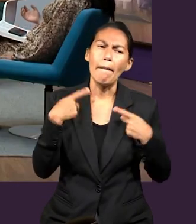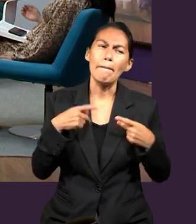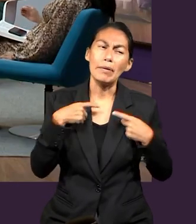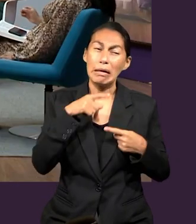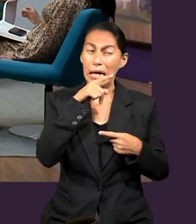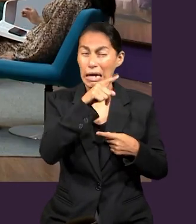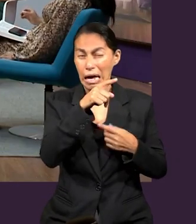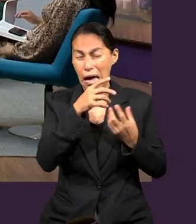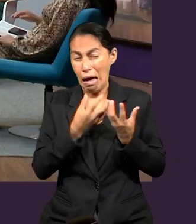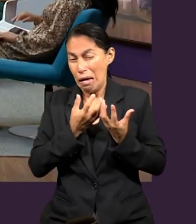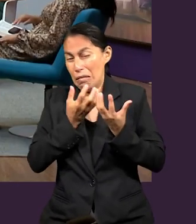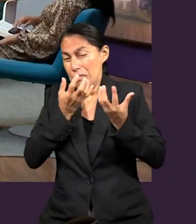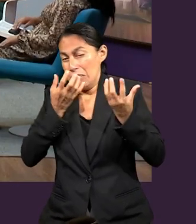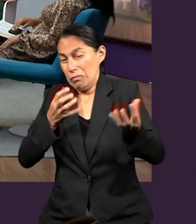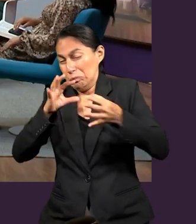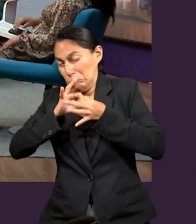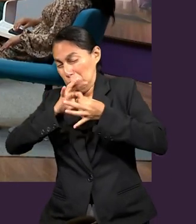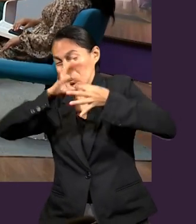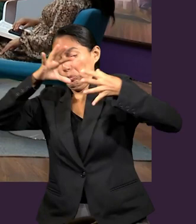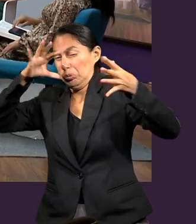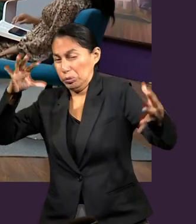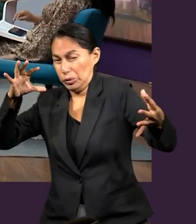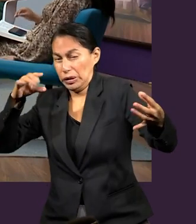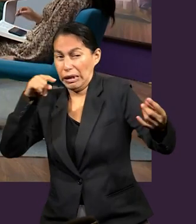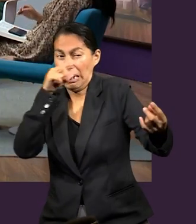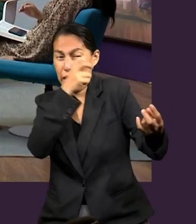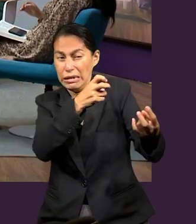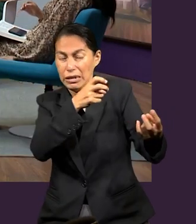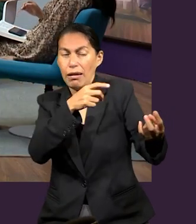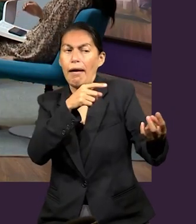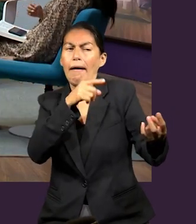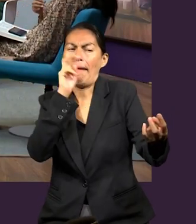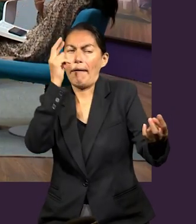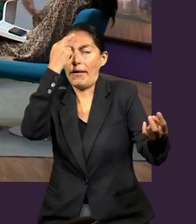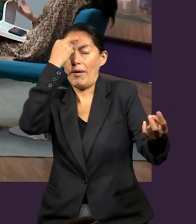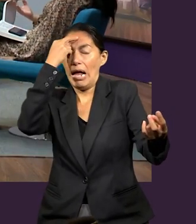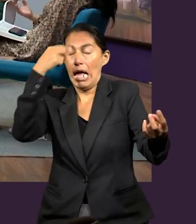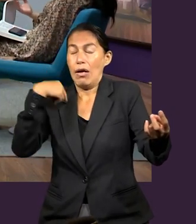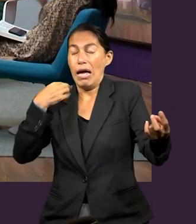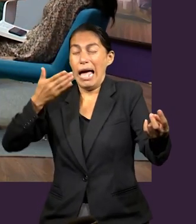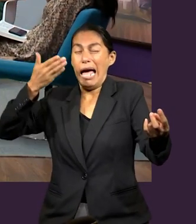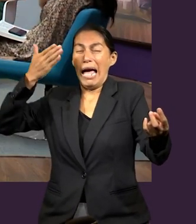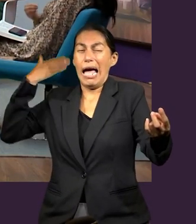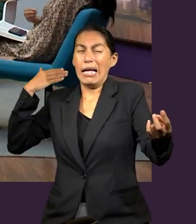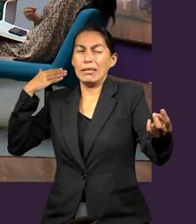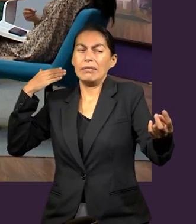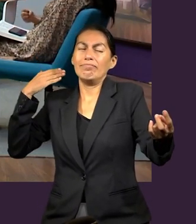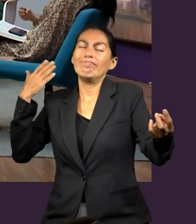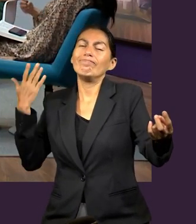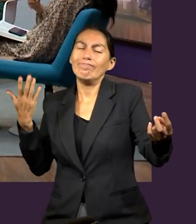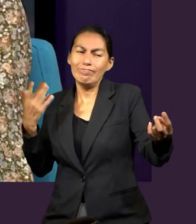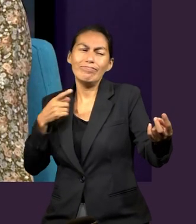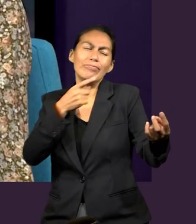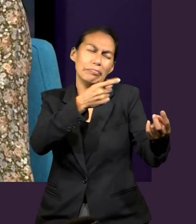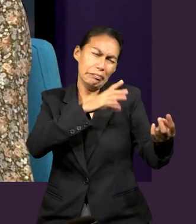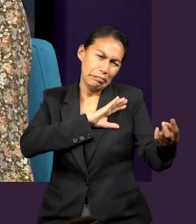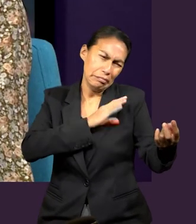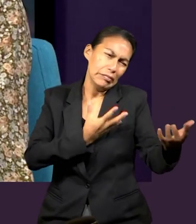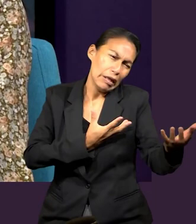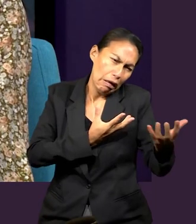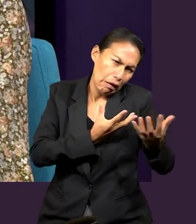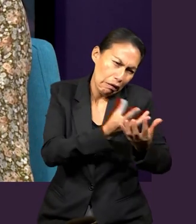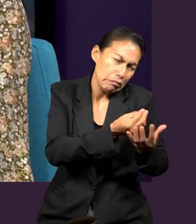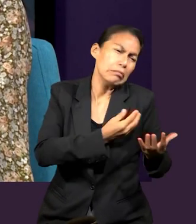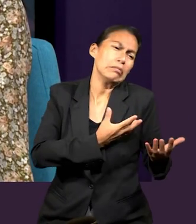personas que todavía están ahí. Es decir, si yo me olvidara del lugar en donde me sacó, si yo me olvidara